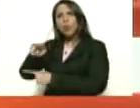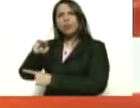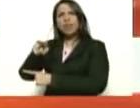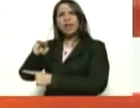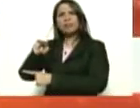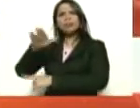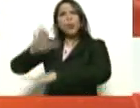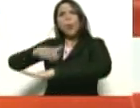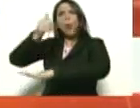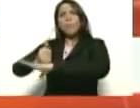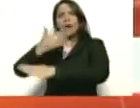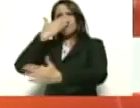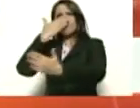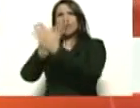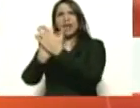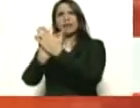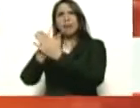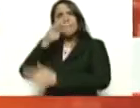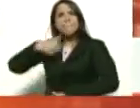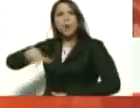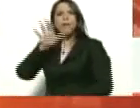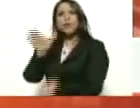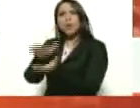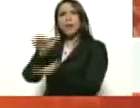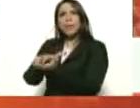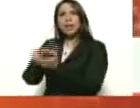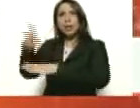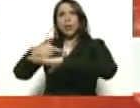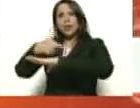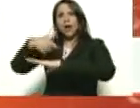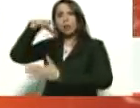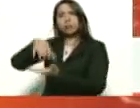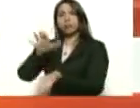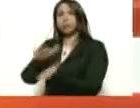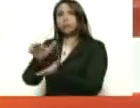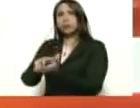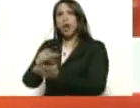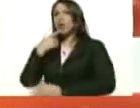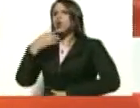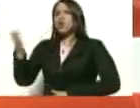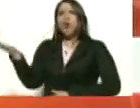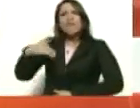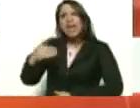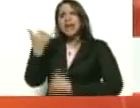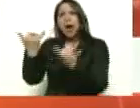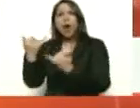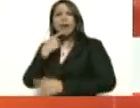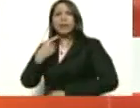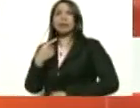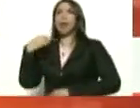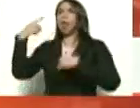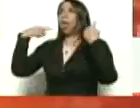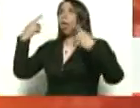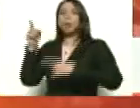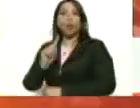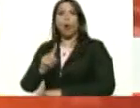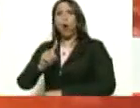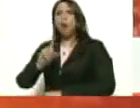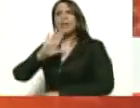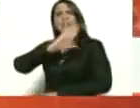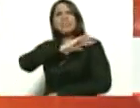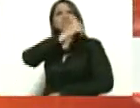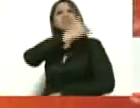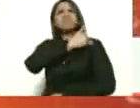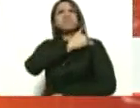frente al pueblo de Nueva Esparta, al gobernador. No venga ahora a hacerse el loco, es él directamente el